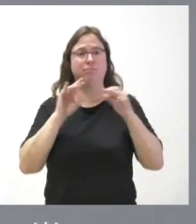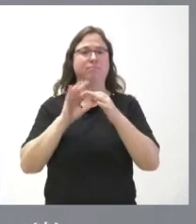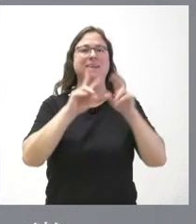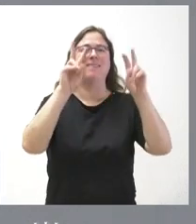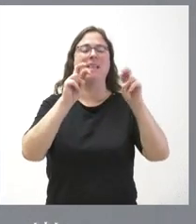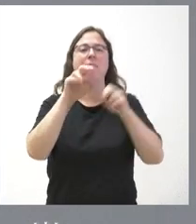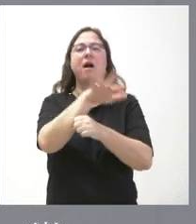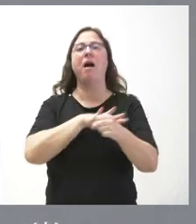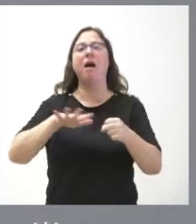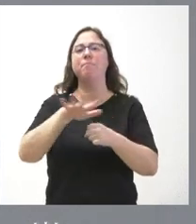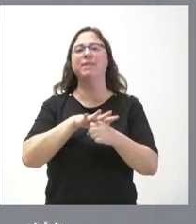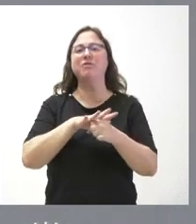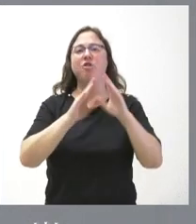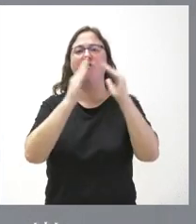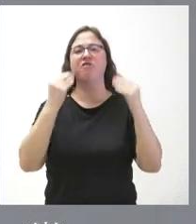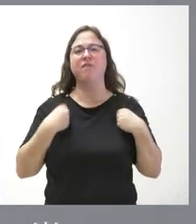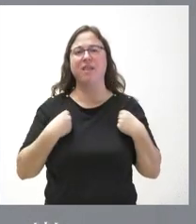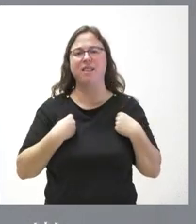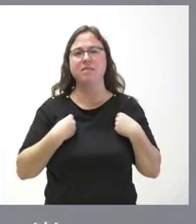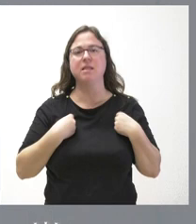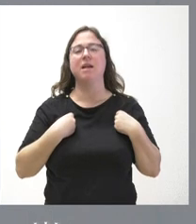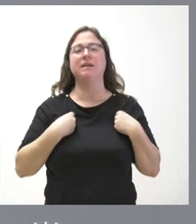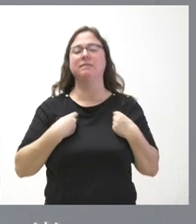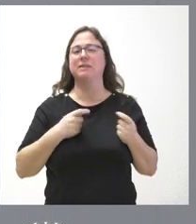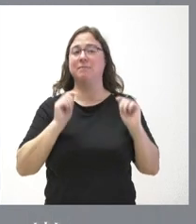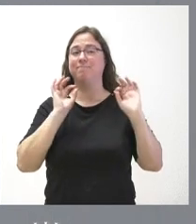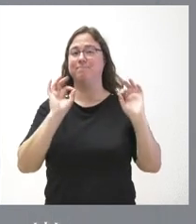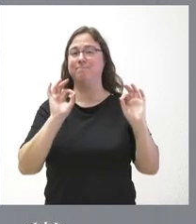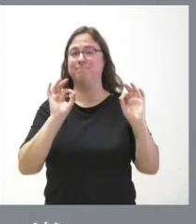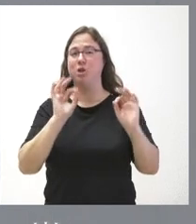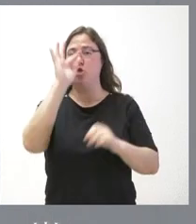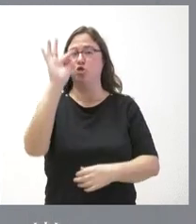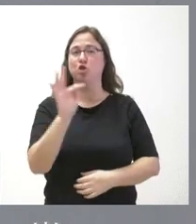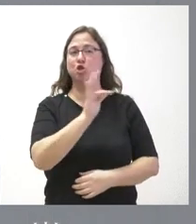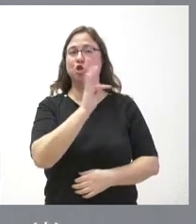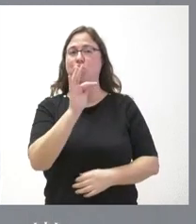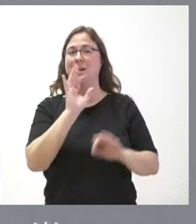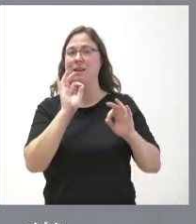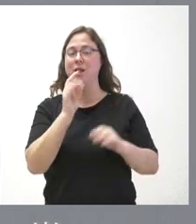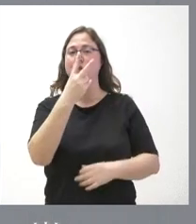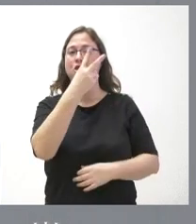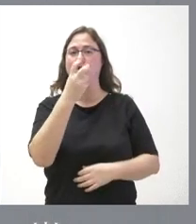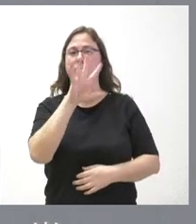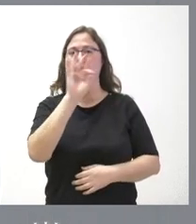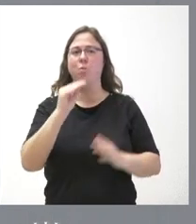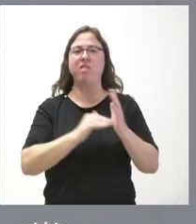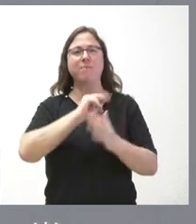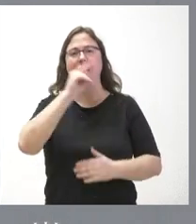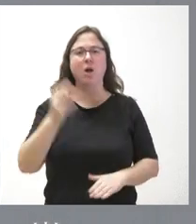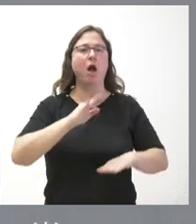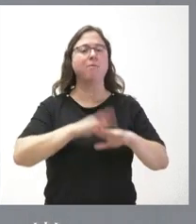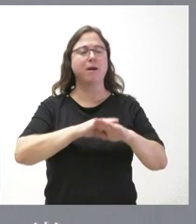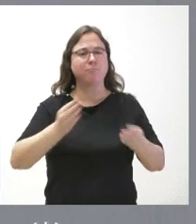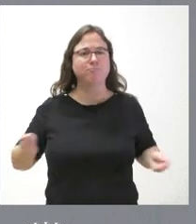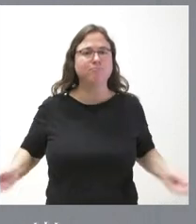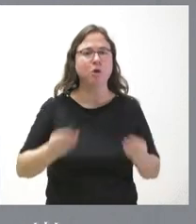ámbito de la vivienda, se destina un total de 250.000 euros para potenciar la